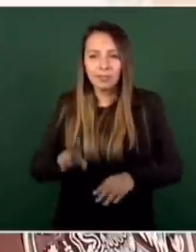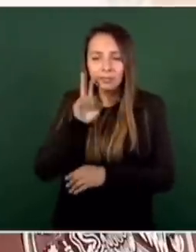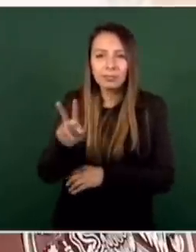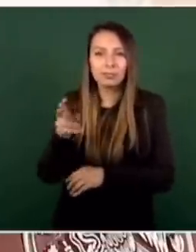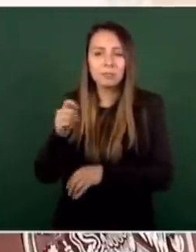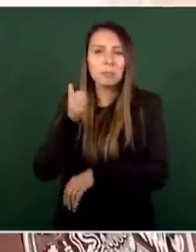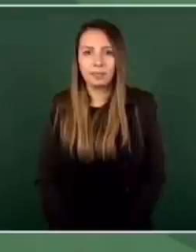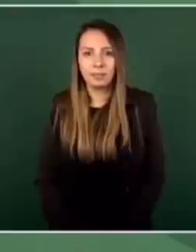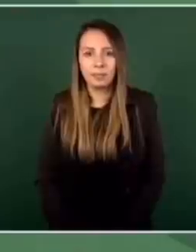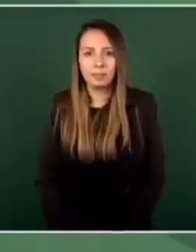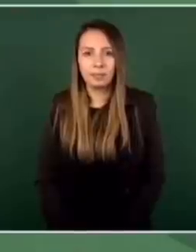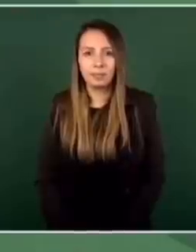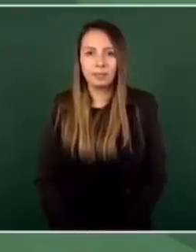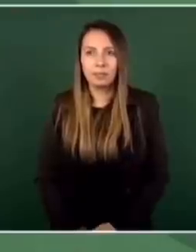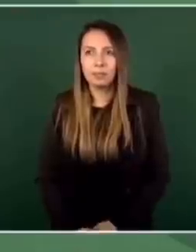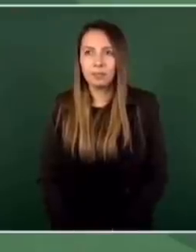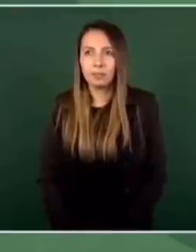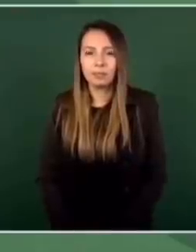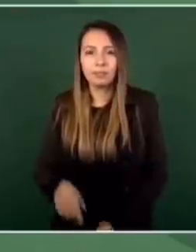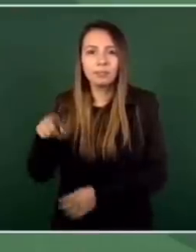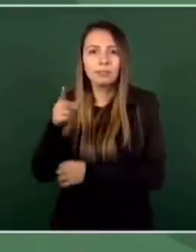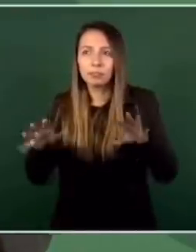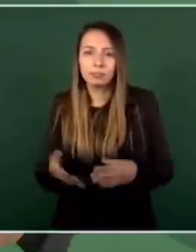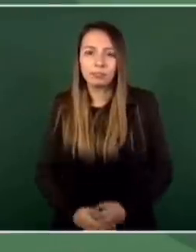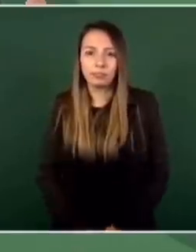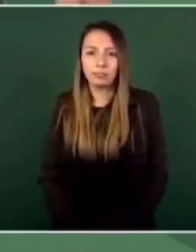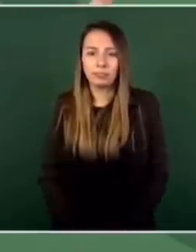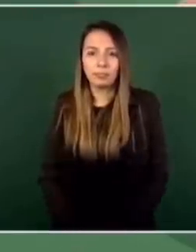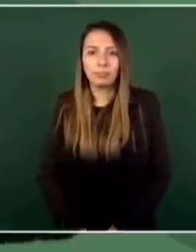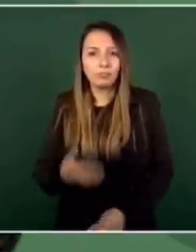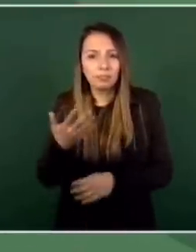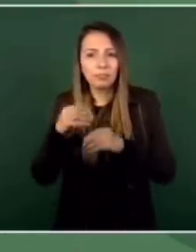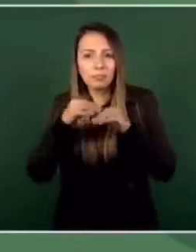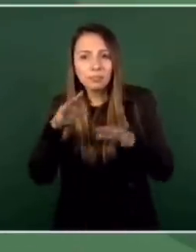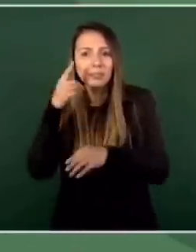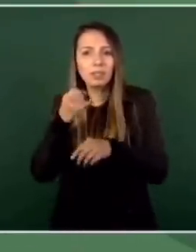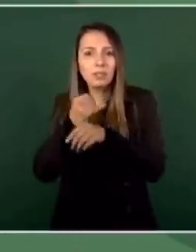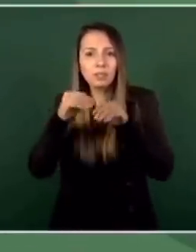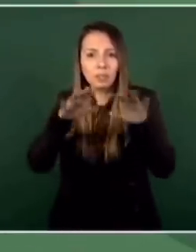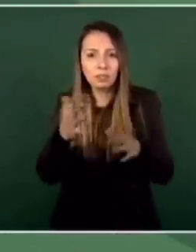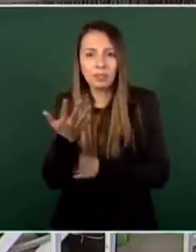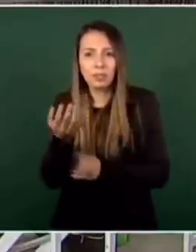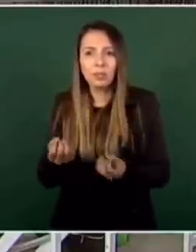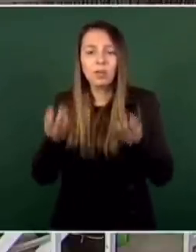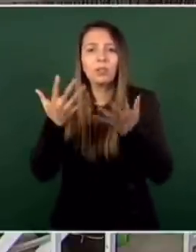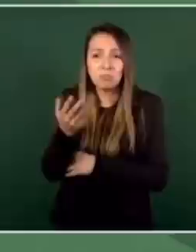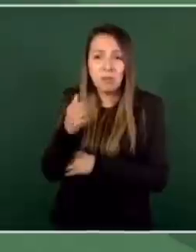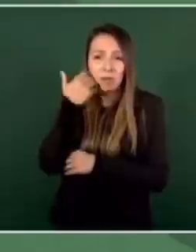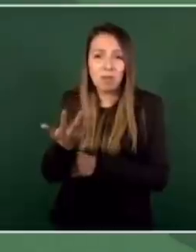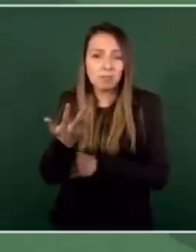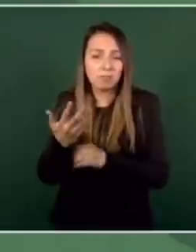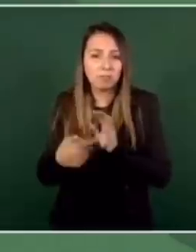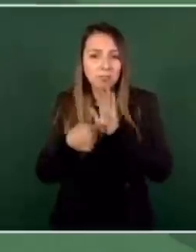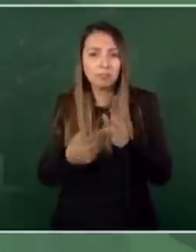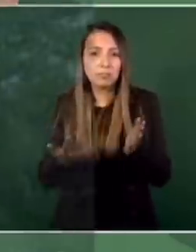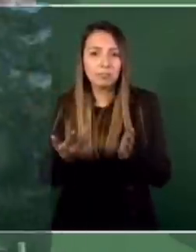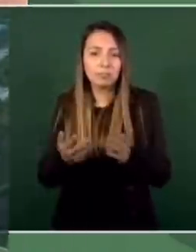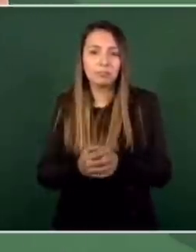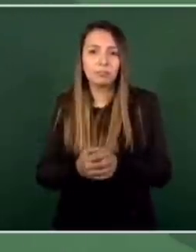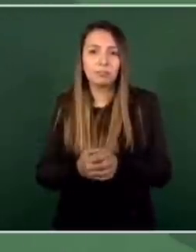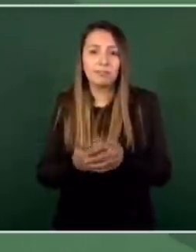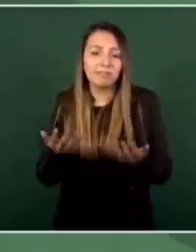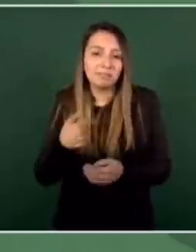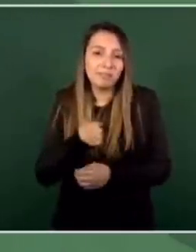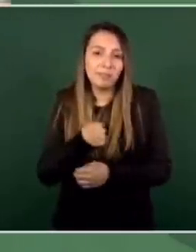se fundó ese instituto. No permiten que se den a conocer informes sobre lo que ganan los periodistas famosos. Ahí me voy a quedar con